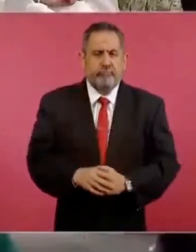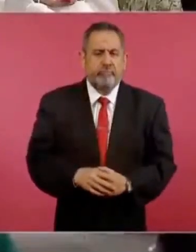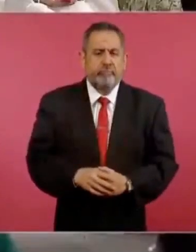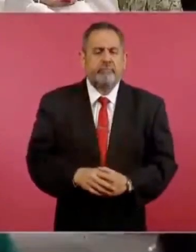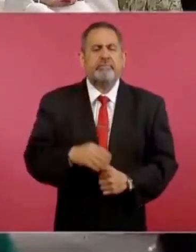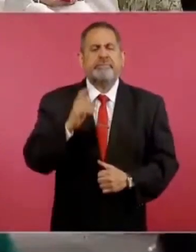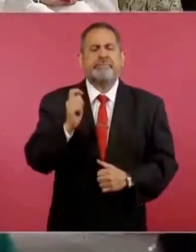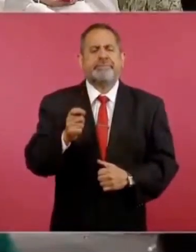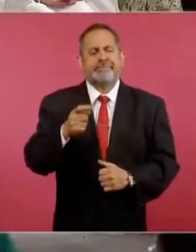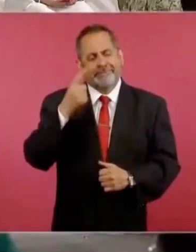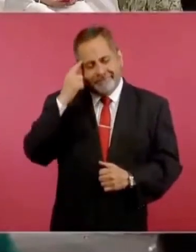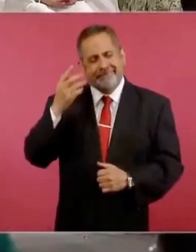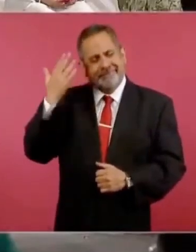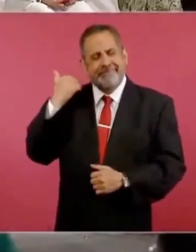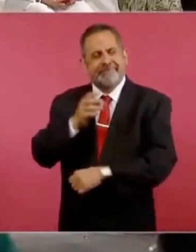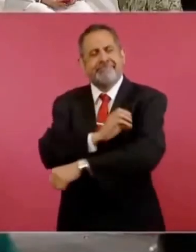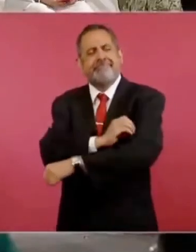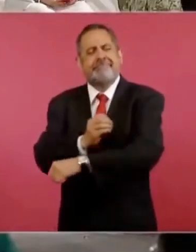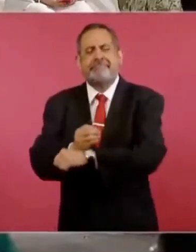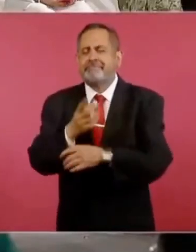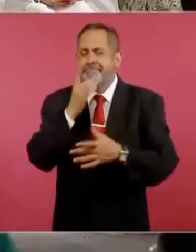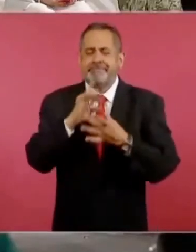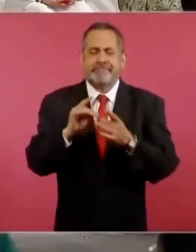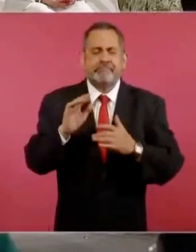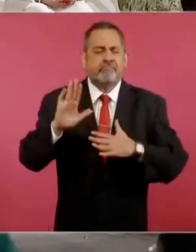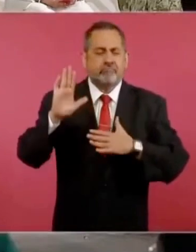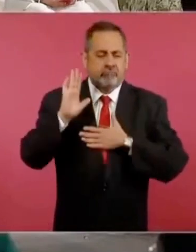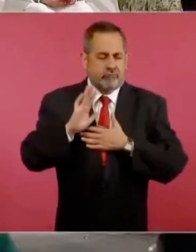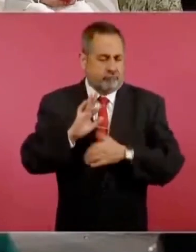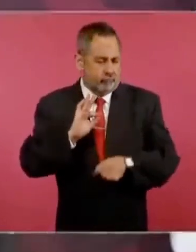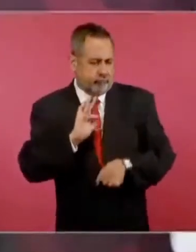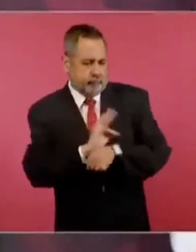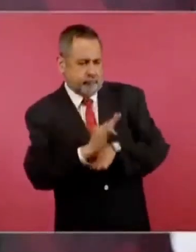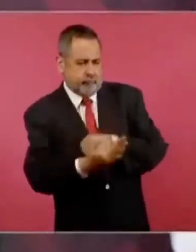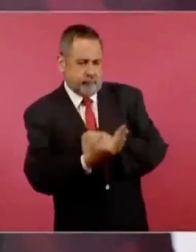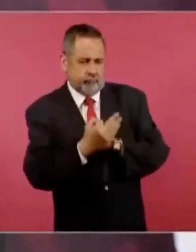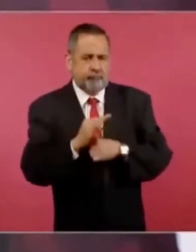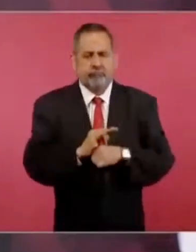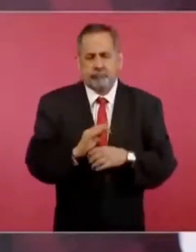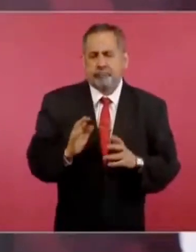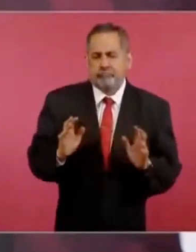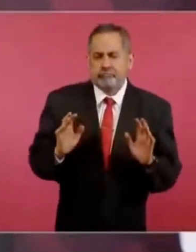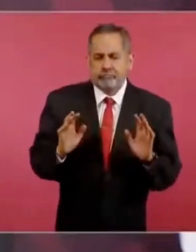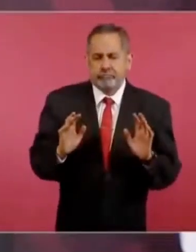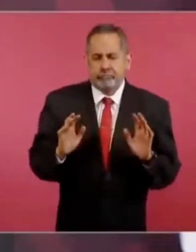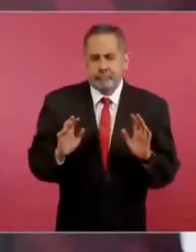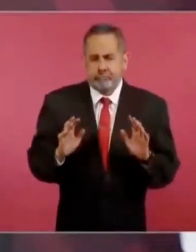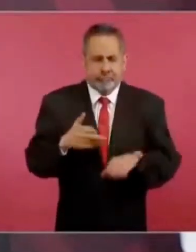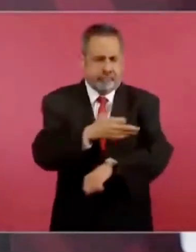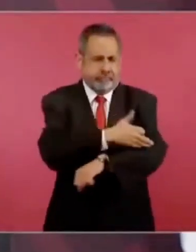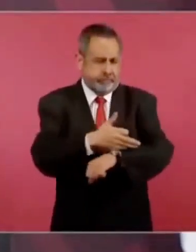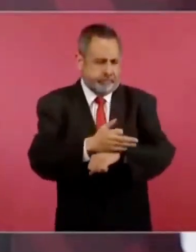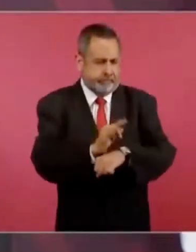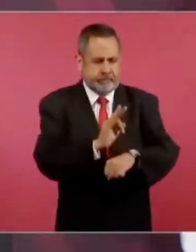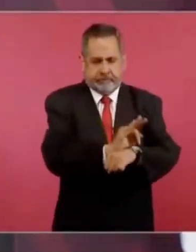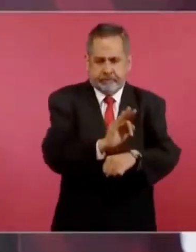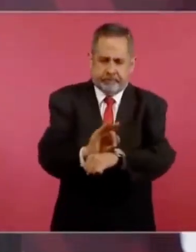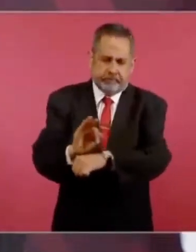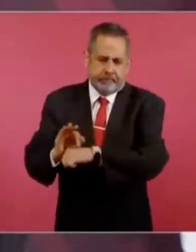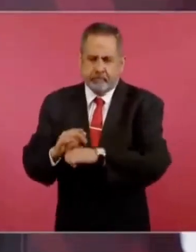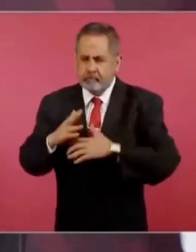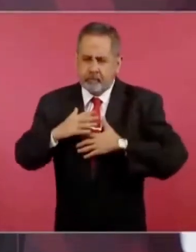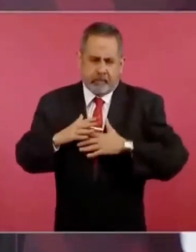promesa era que se iban a proteger las familias, unos con otros.